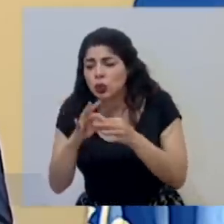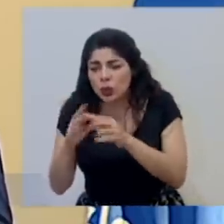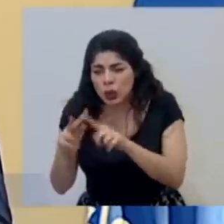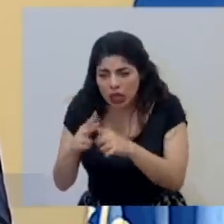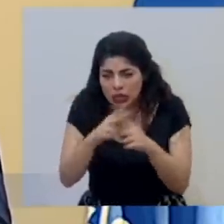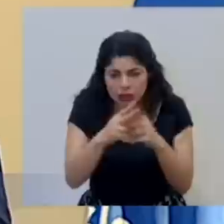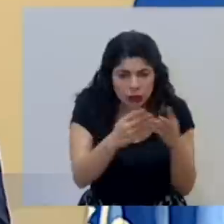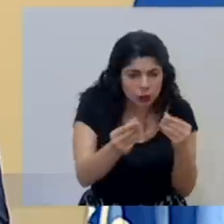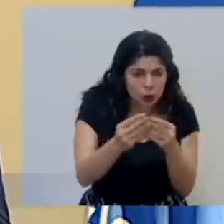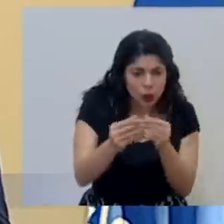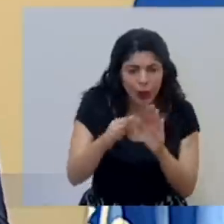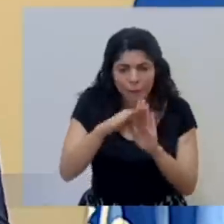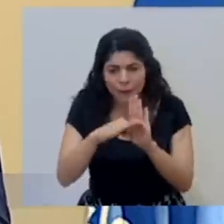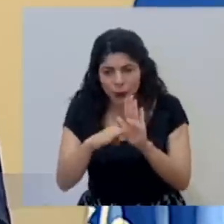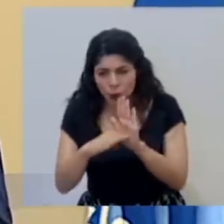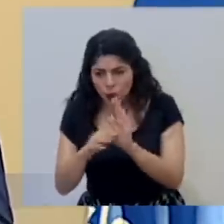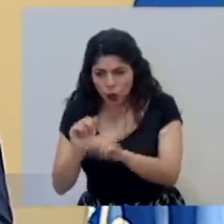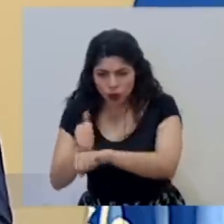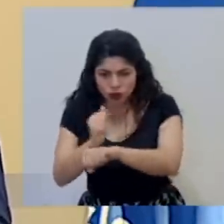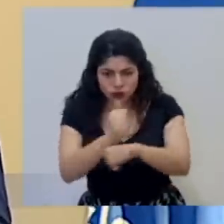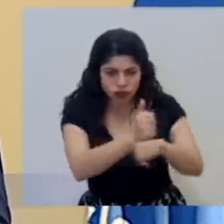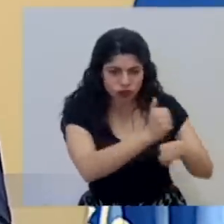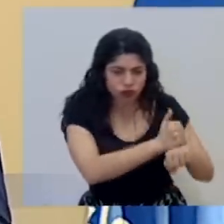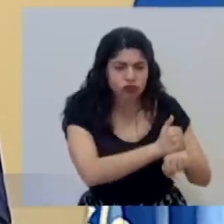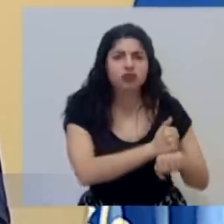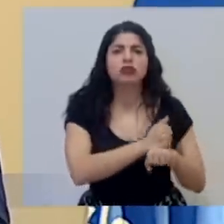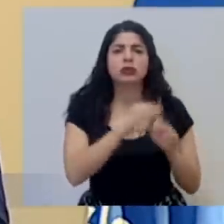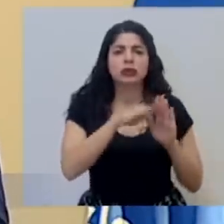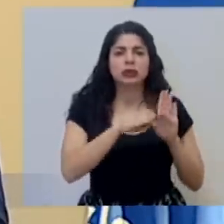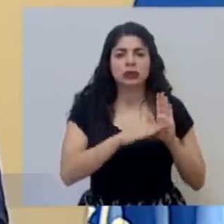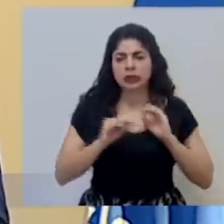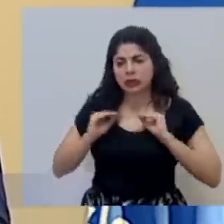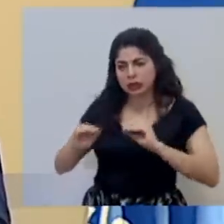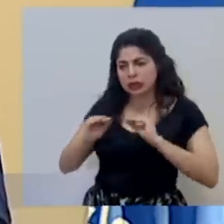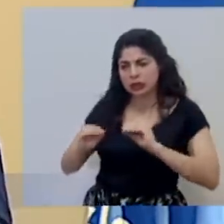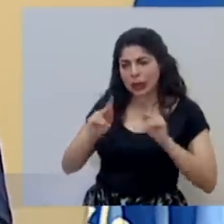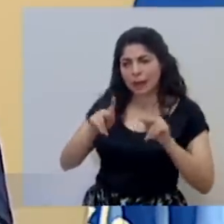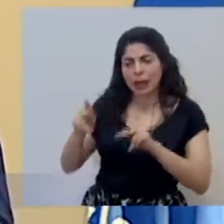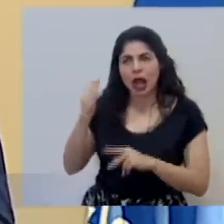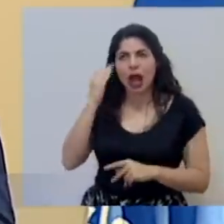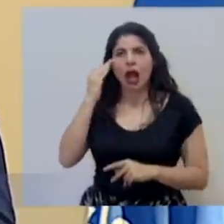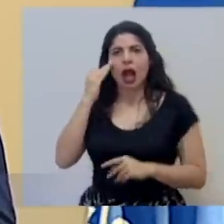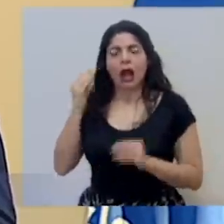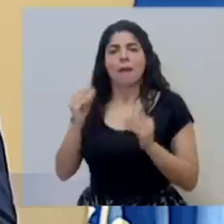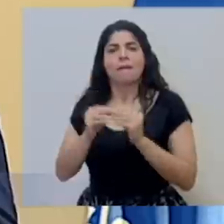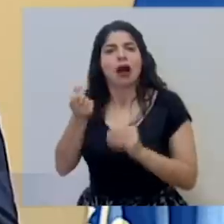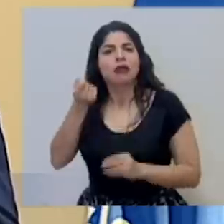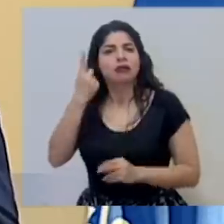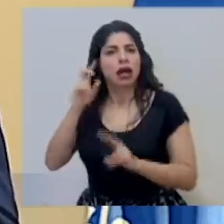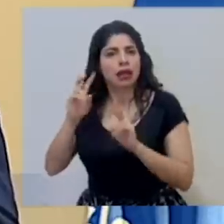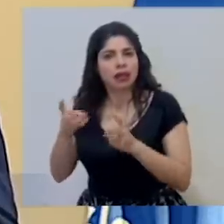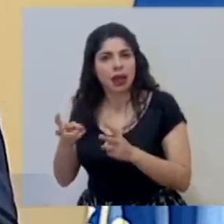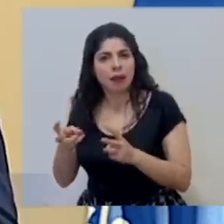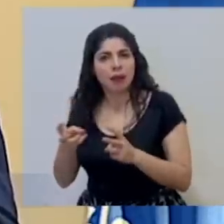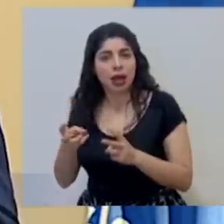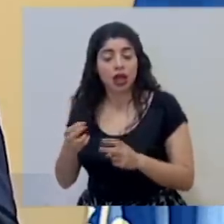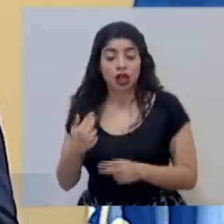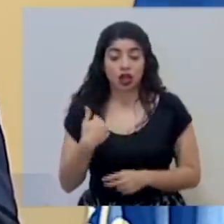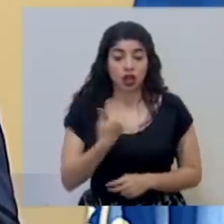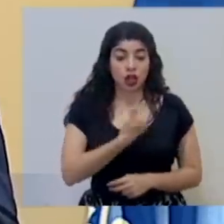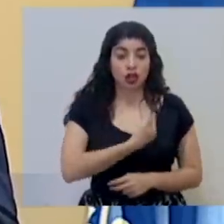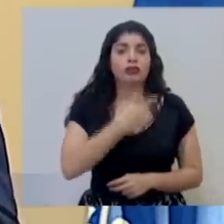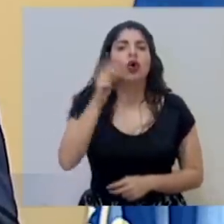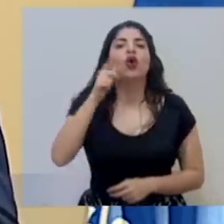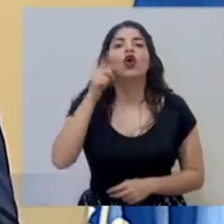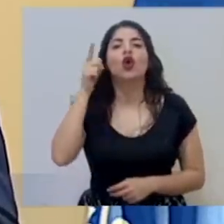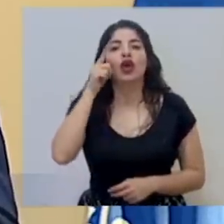emisión de protocolos fortalecer medidas de educación que la población esté más sensibilizada y nosotros obviamente